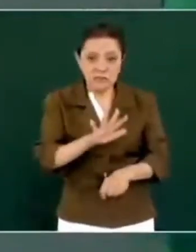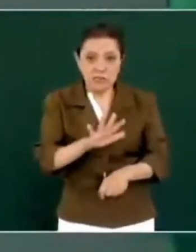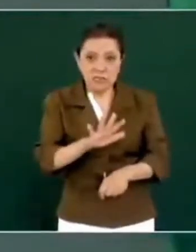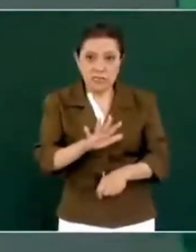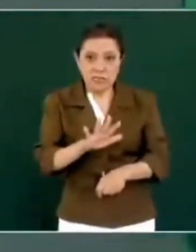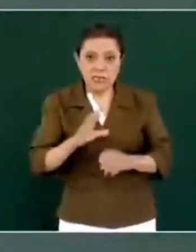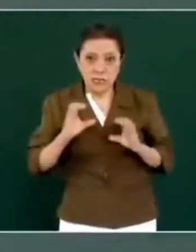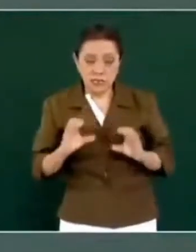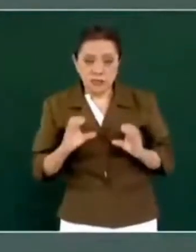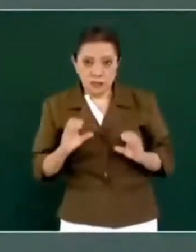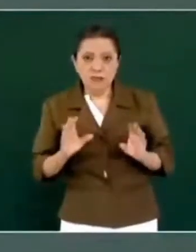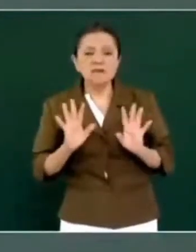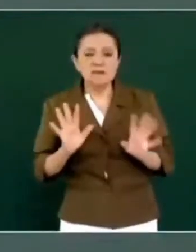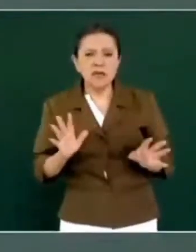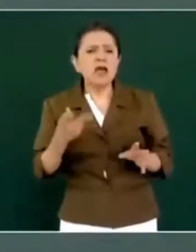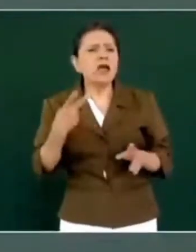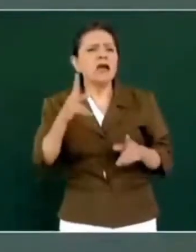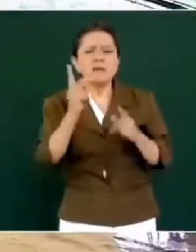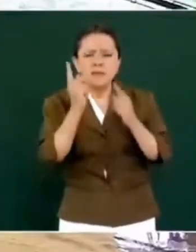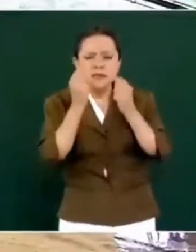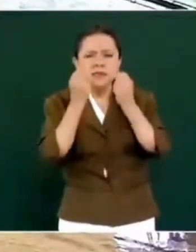maneras lo vamos a atender